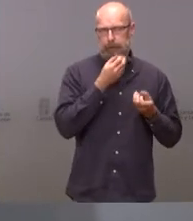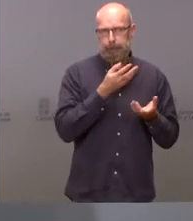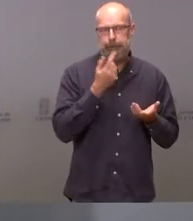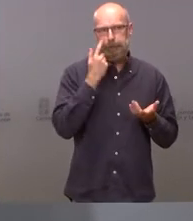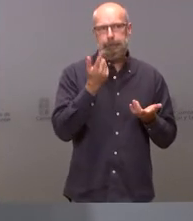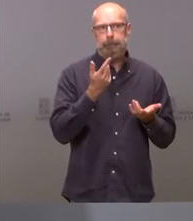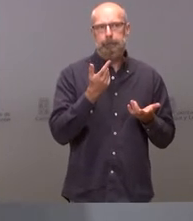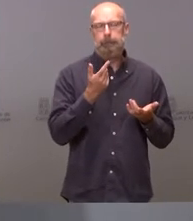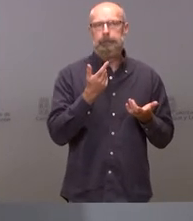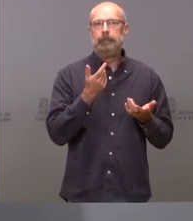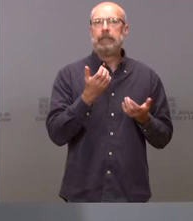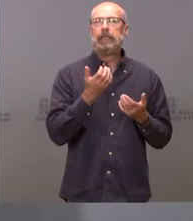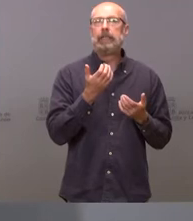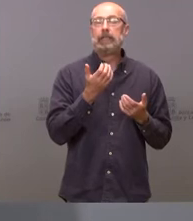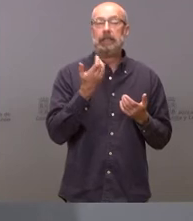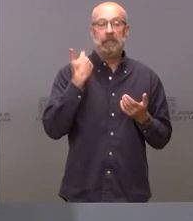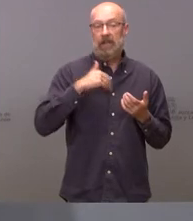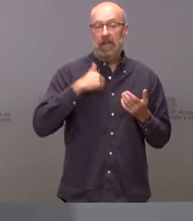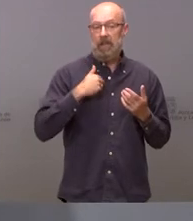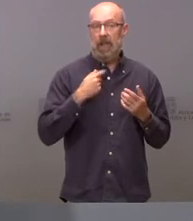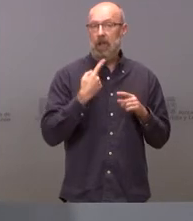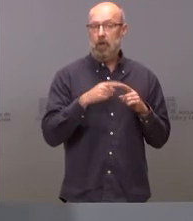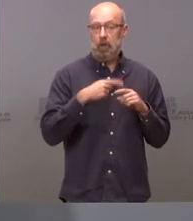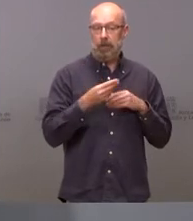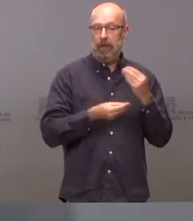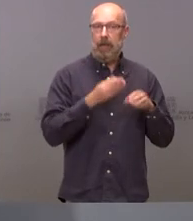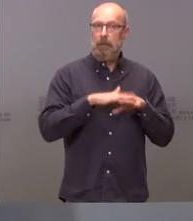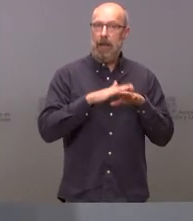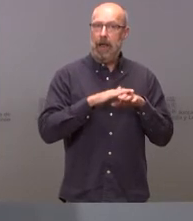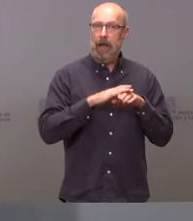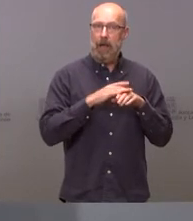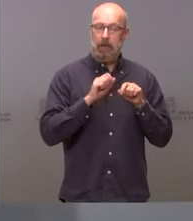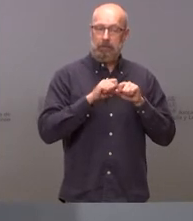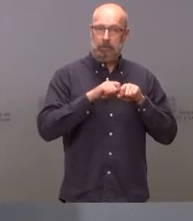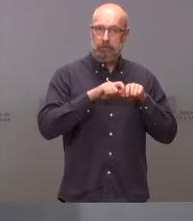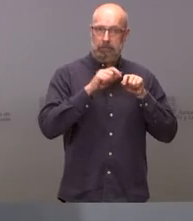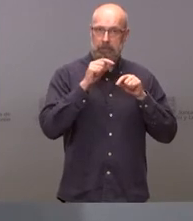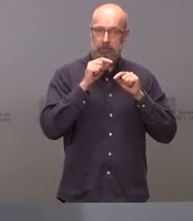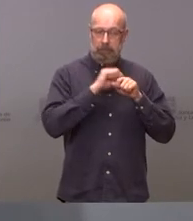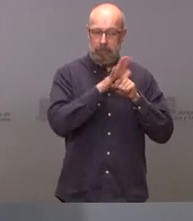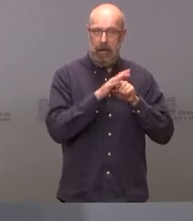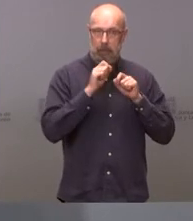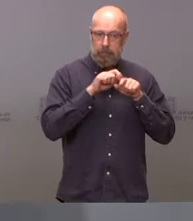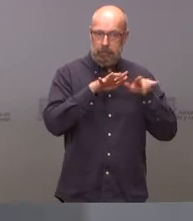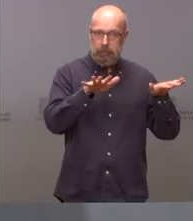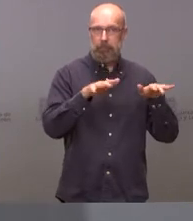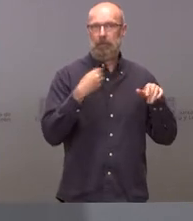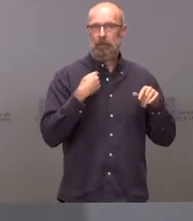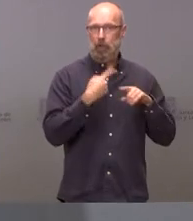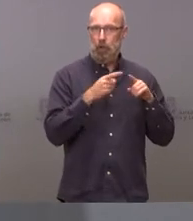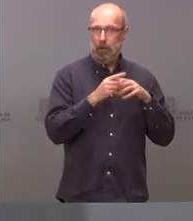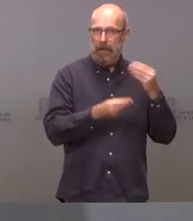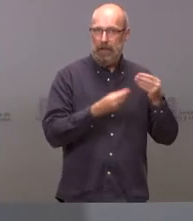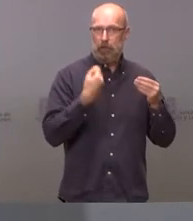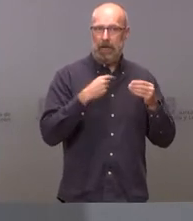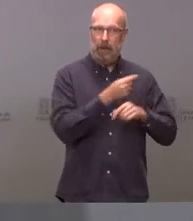que todo lo que se podía hacer por la contención de la epidemia que es ir a la vacunación lo más masiva